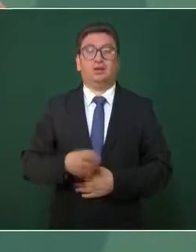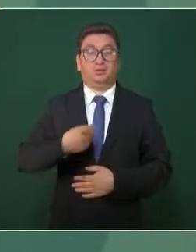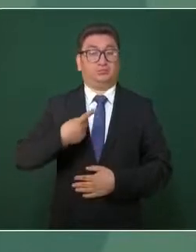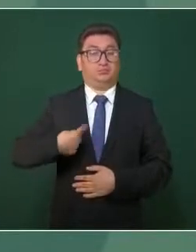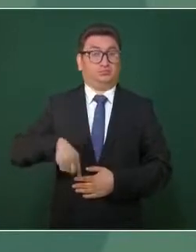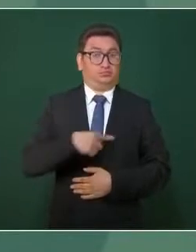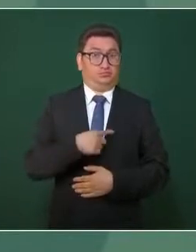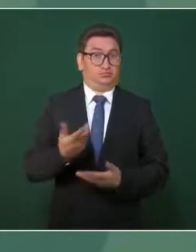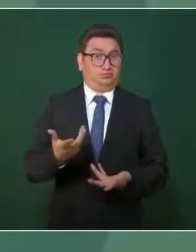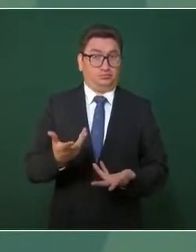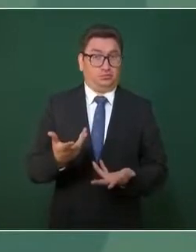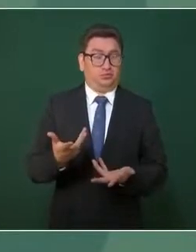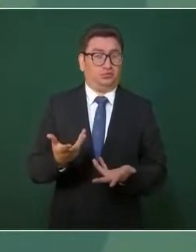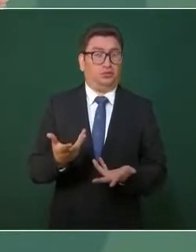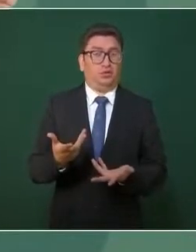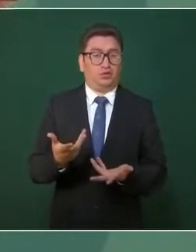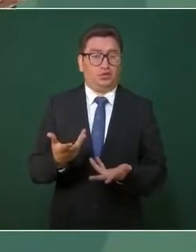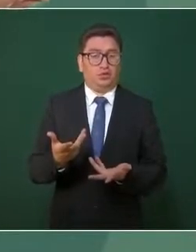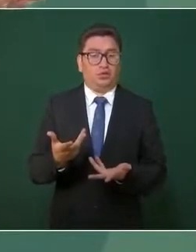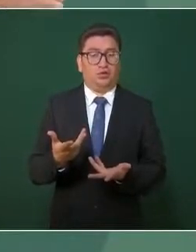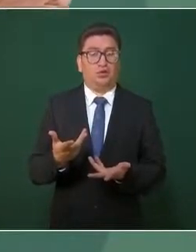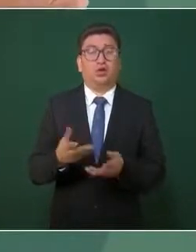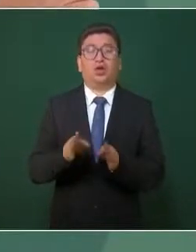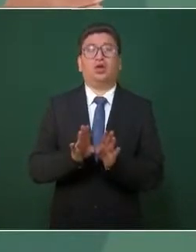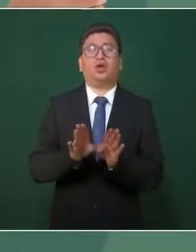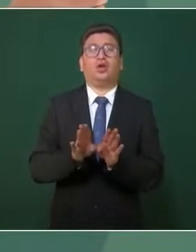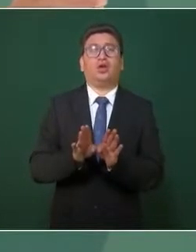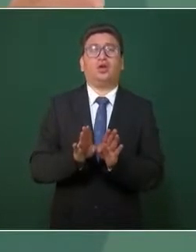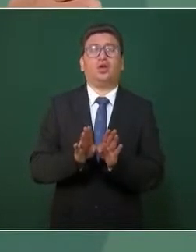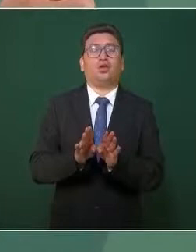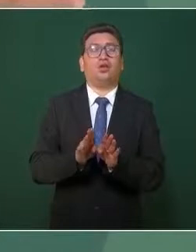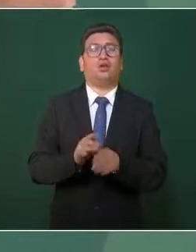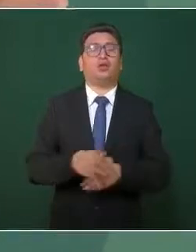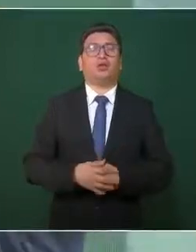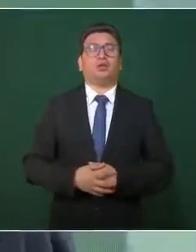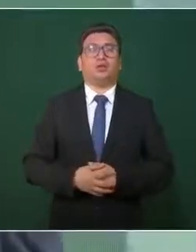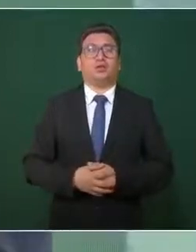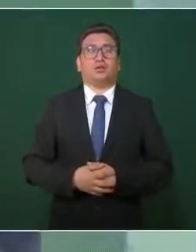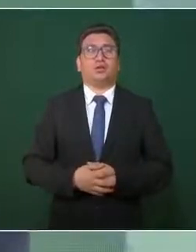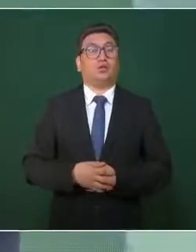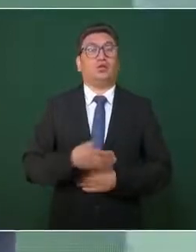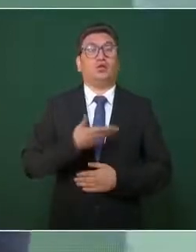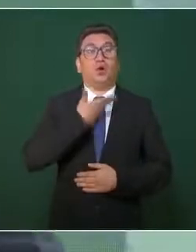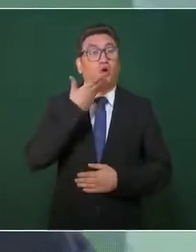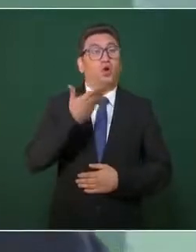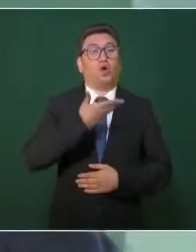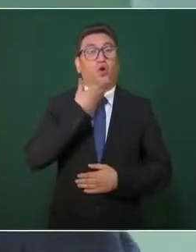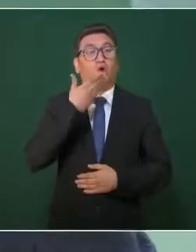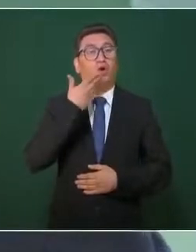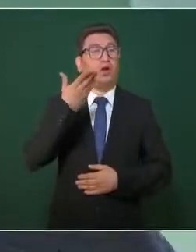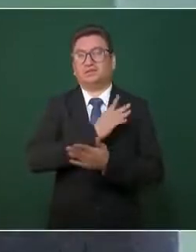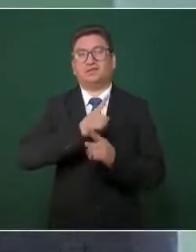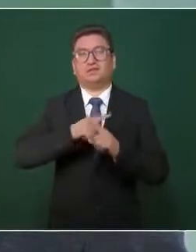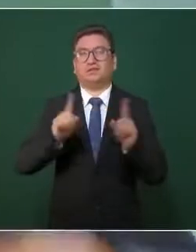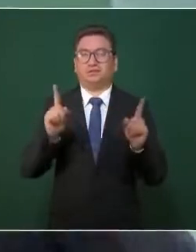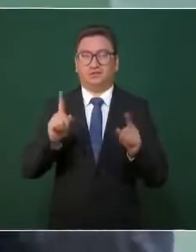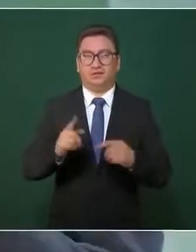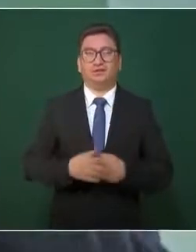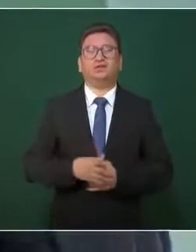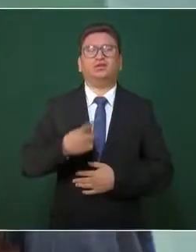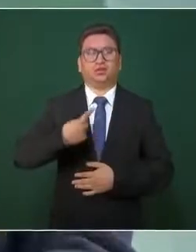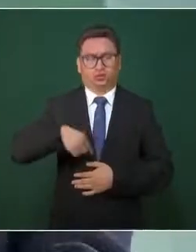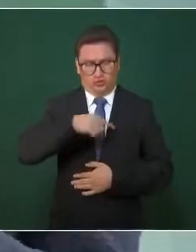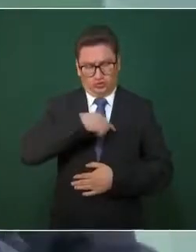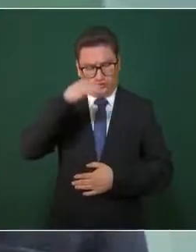no enarbolamos la bandera de la política neoliberal, dijimos